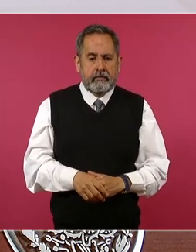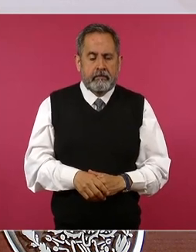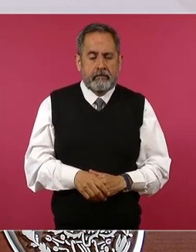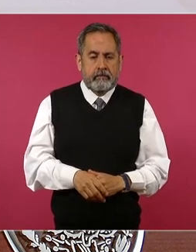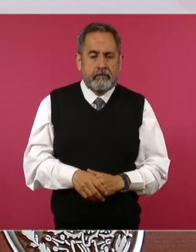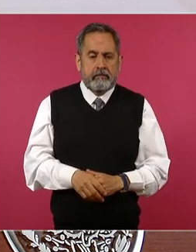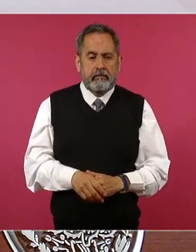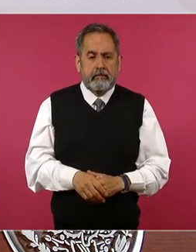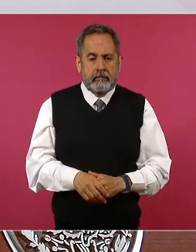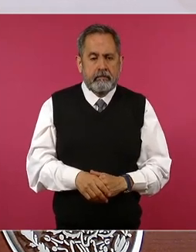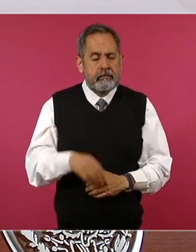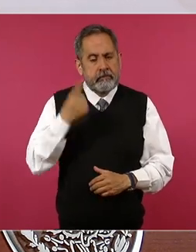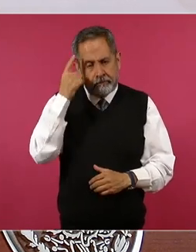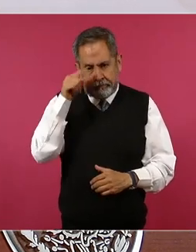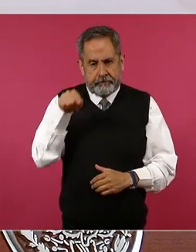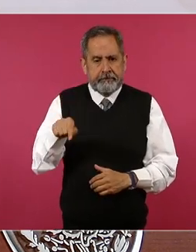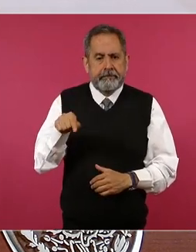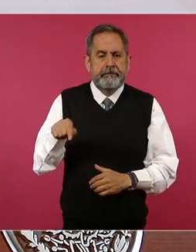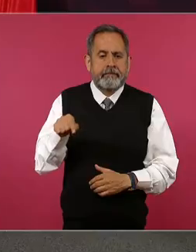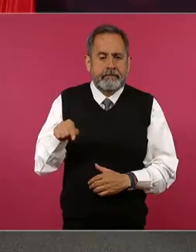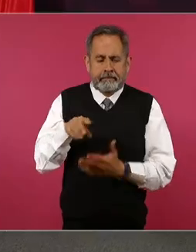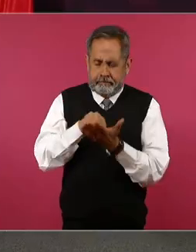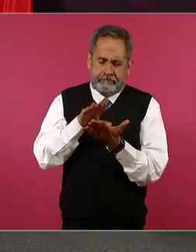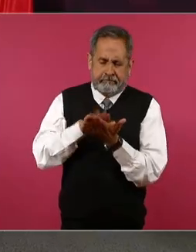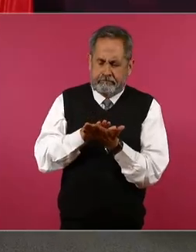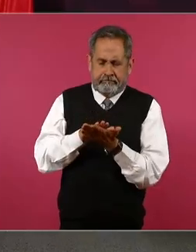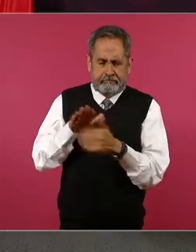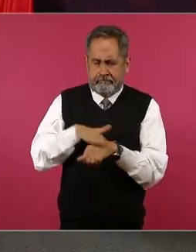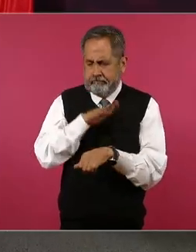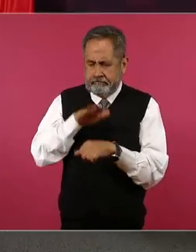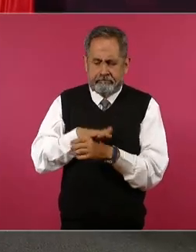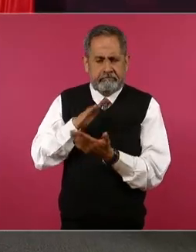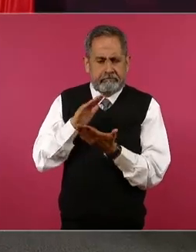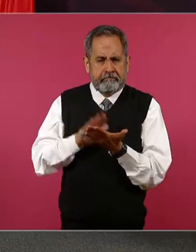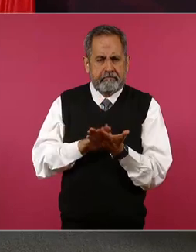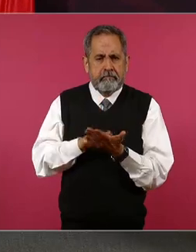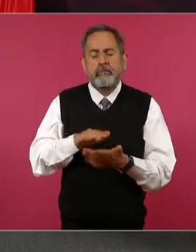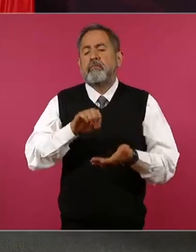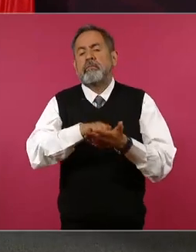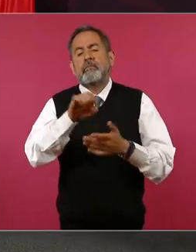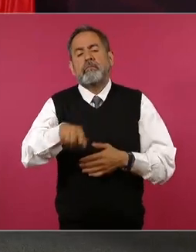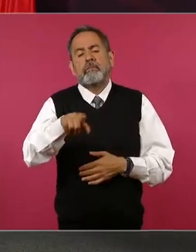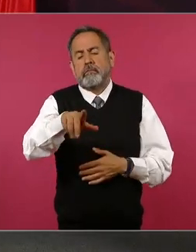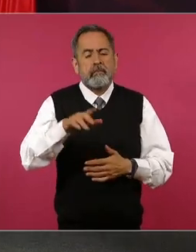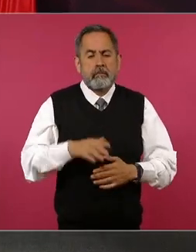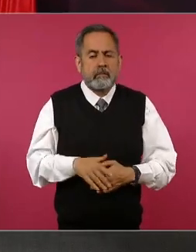para que quede constancia por ejemplo no quiero